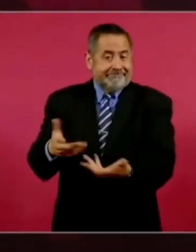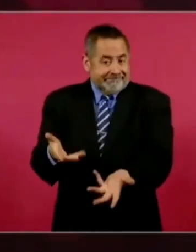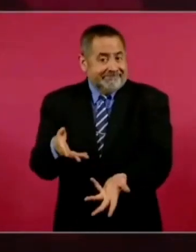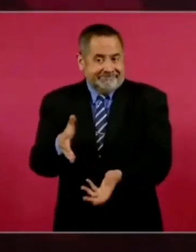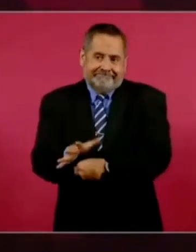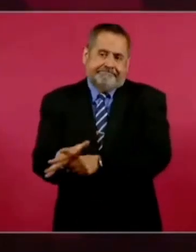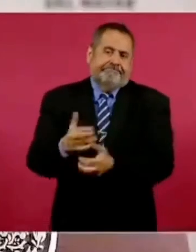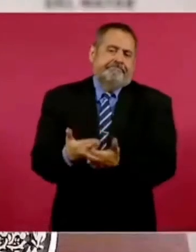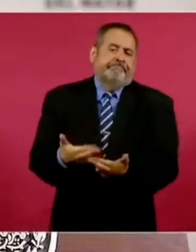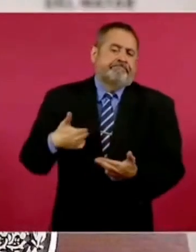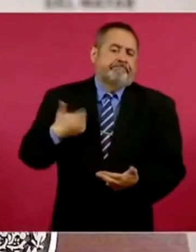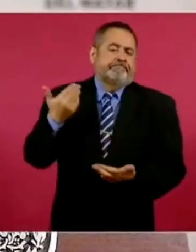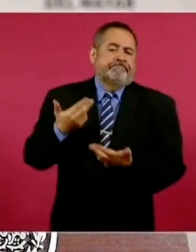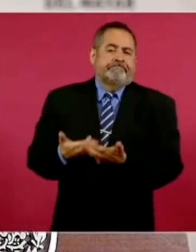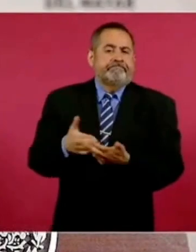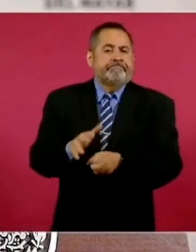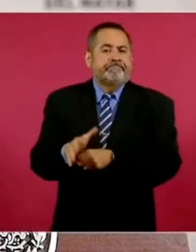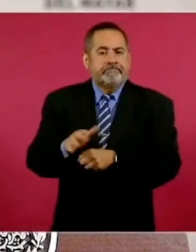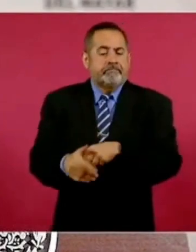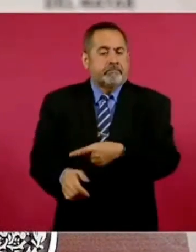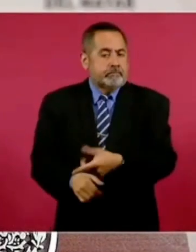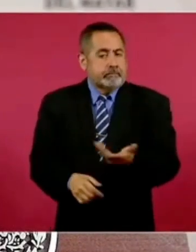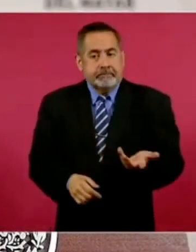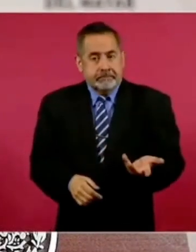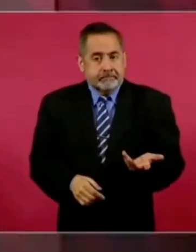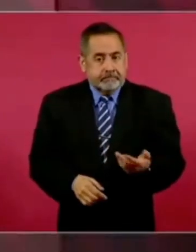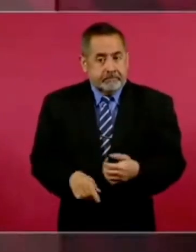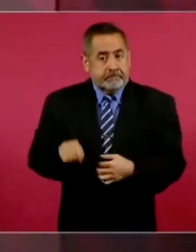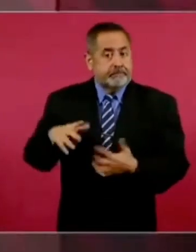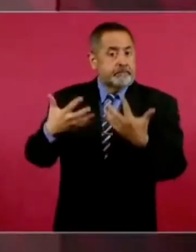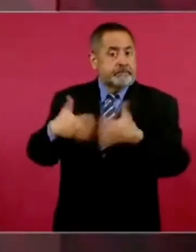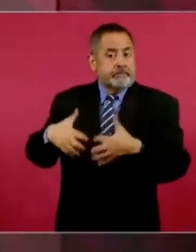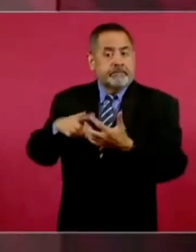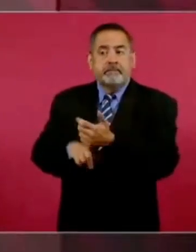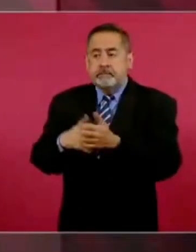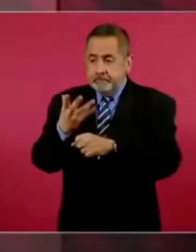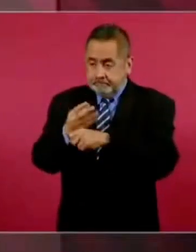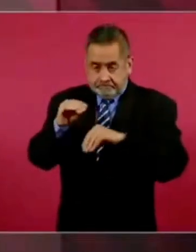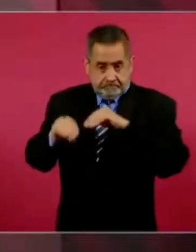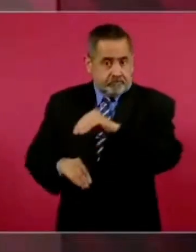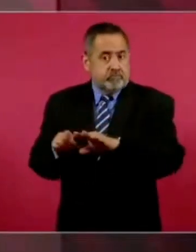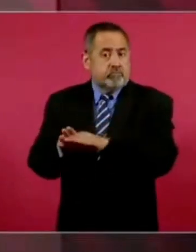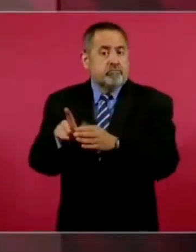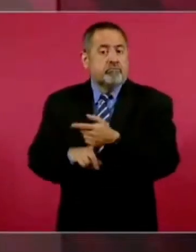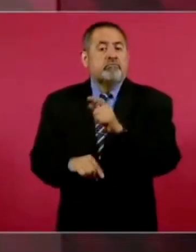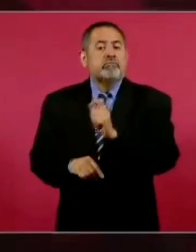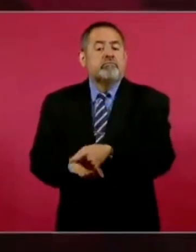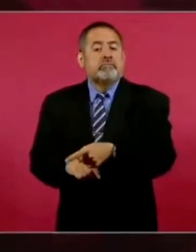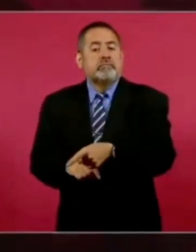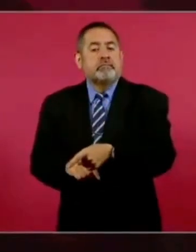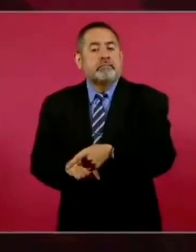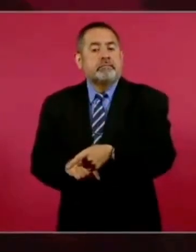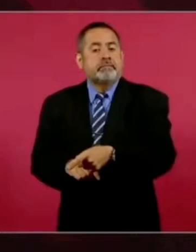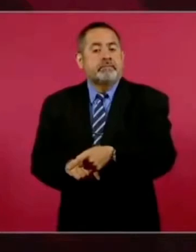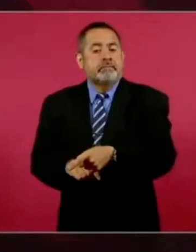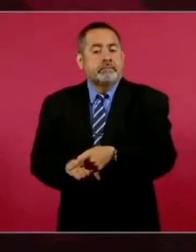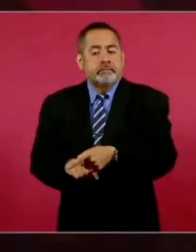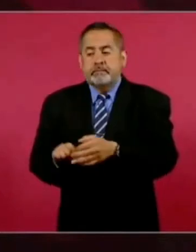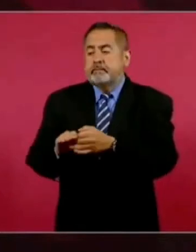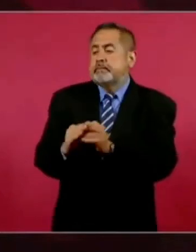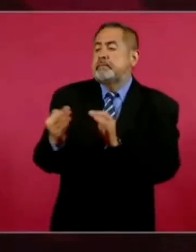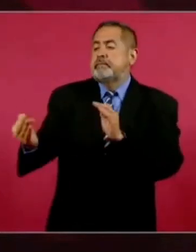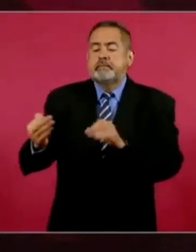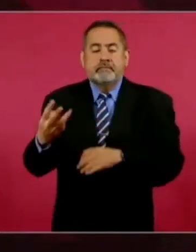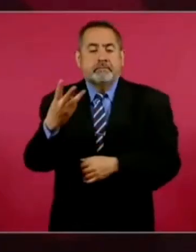y la refinería se construyó a 300